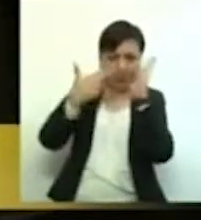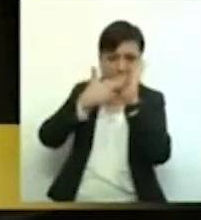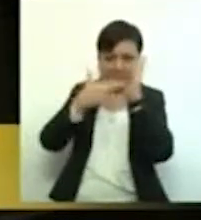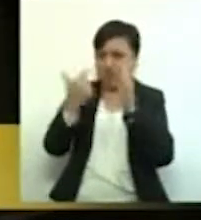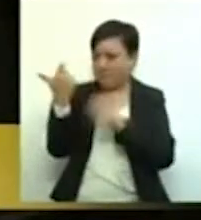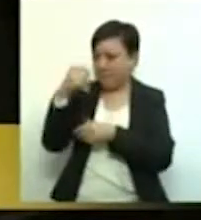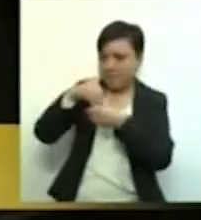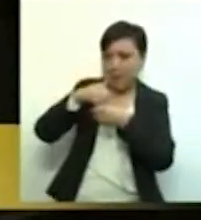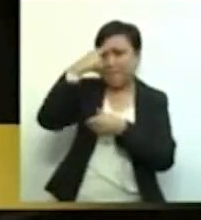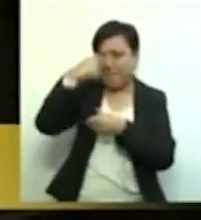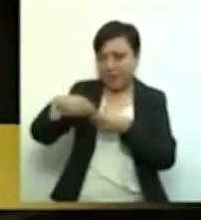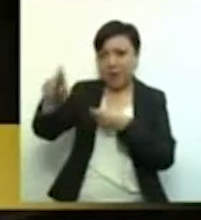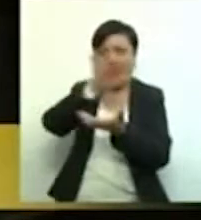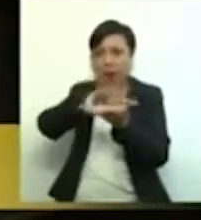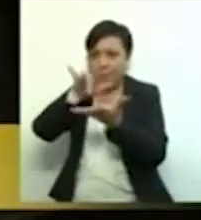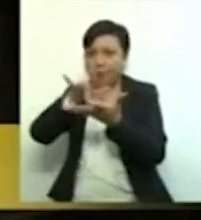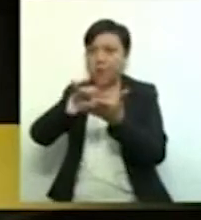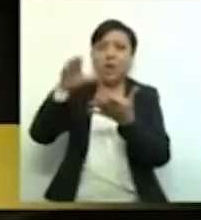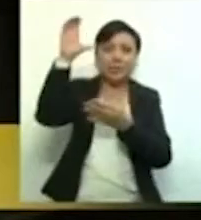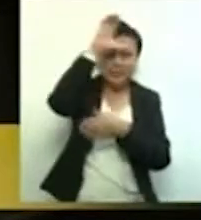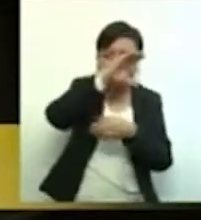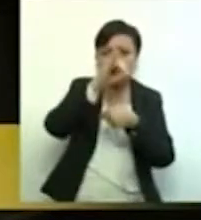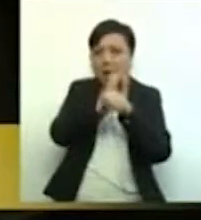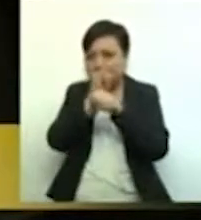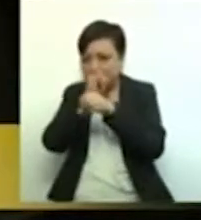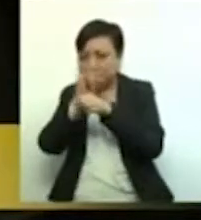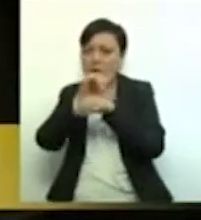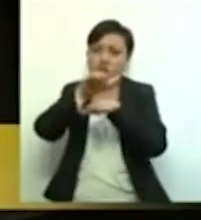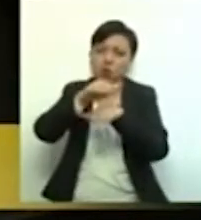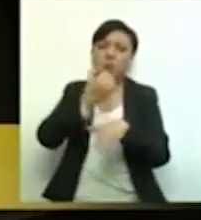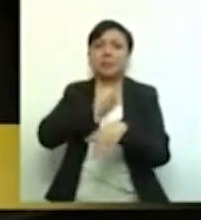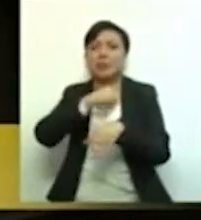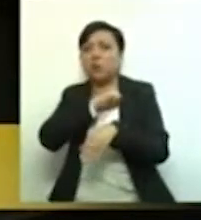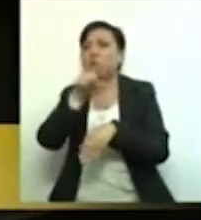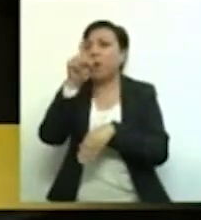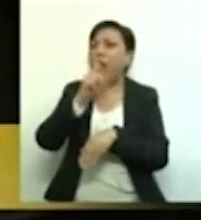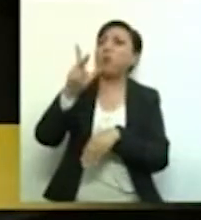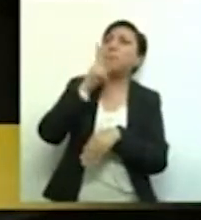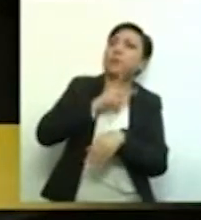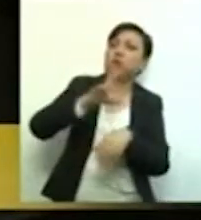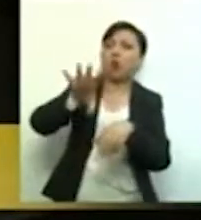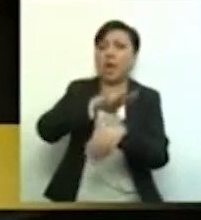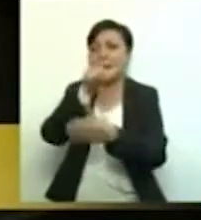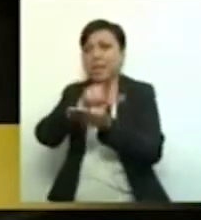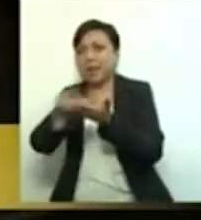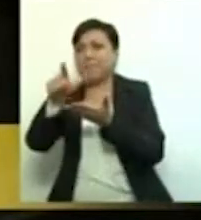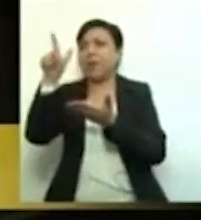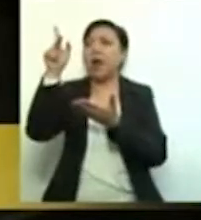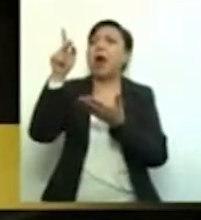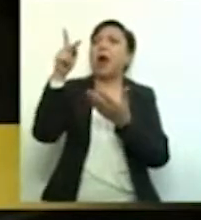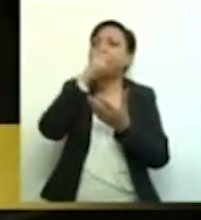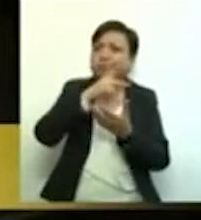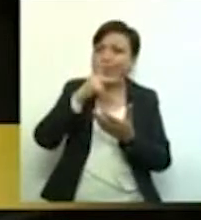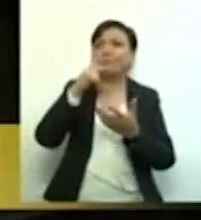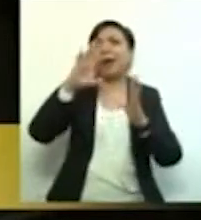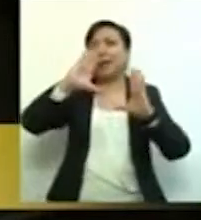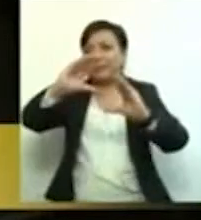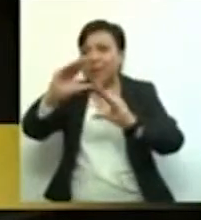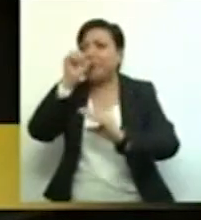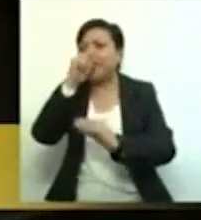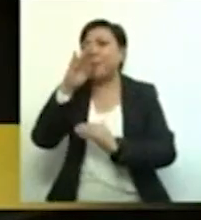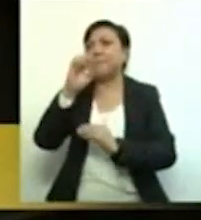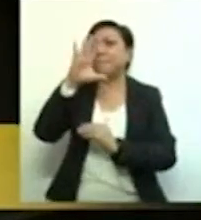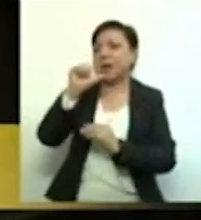tecnológico, así como en innovaciones en temas como salud, agua, petróleo, energías limpias, electricidad, pedagogía, investigación y becas.